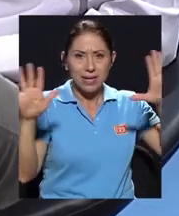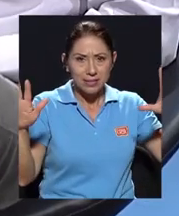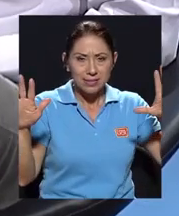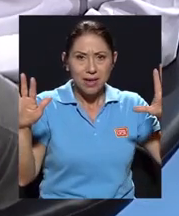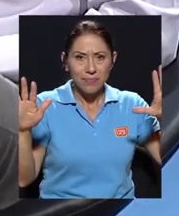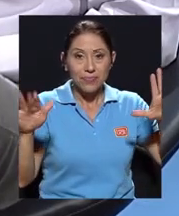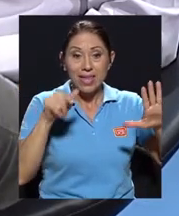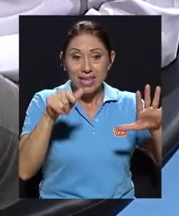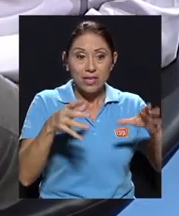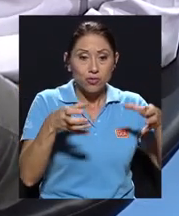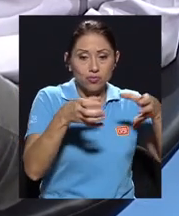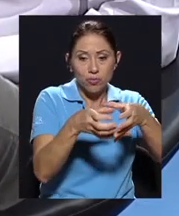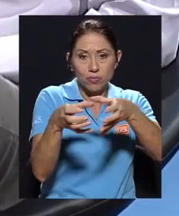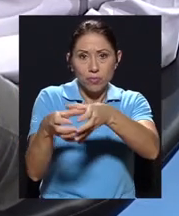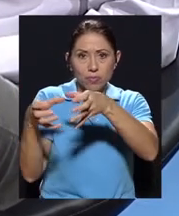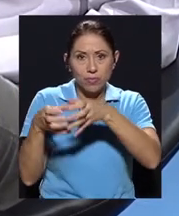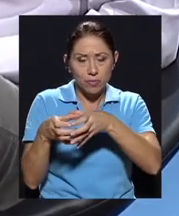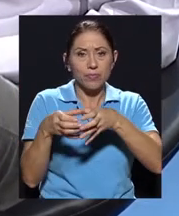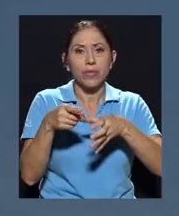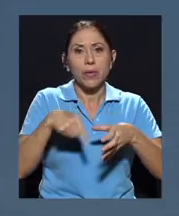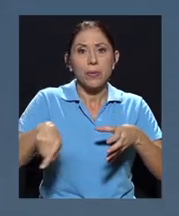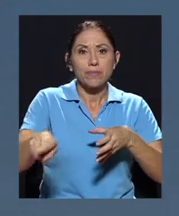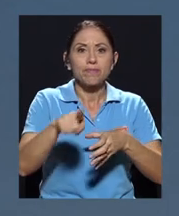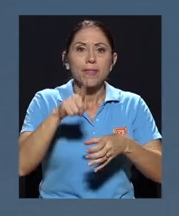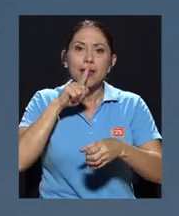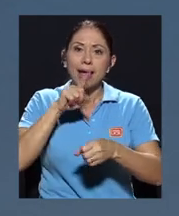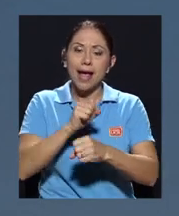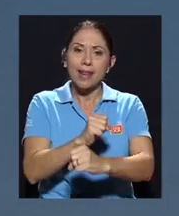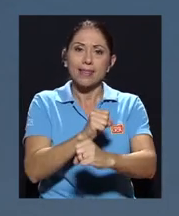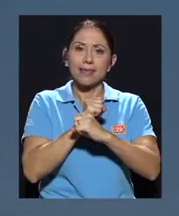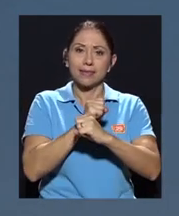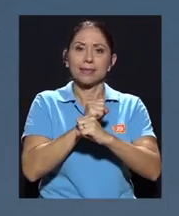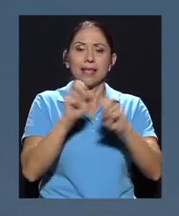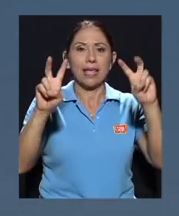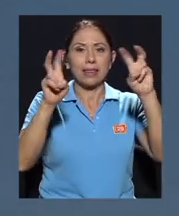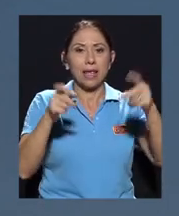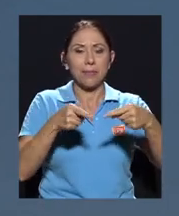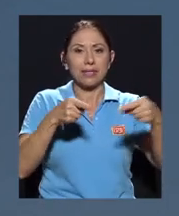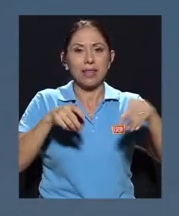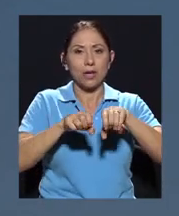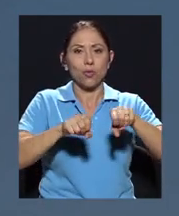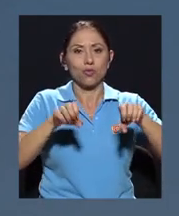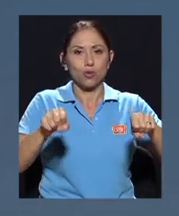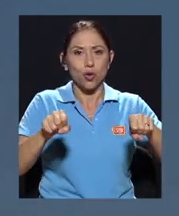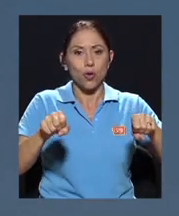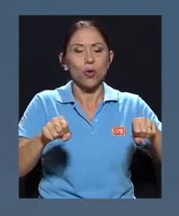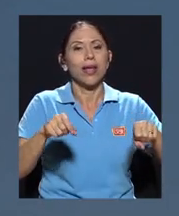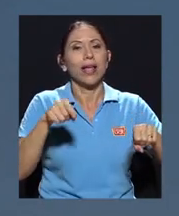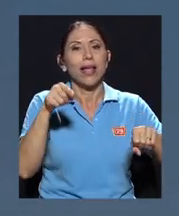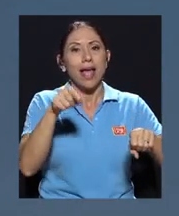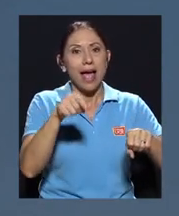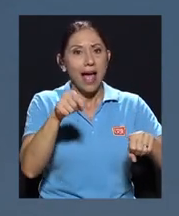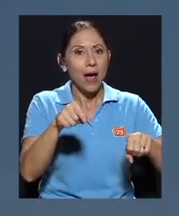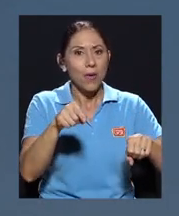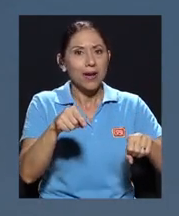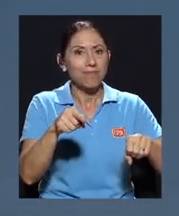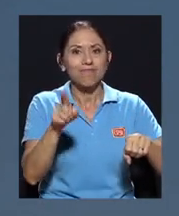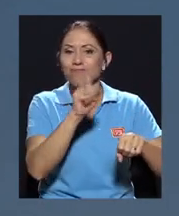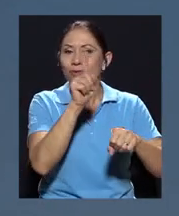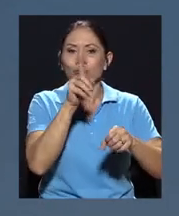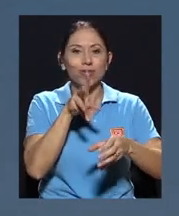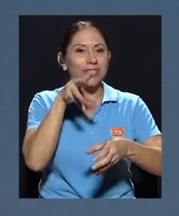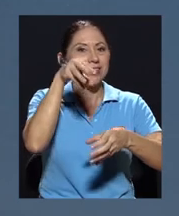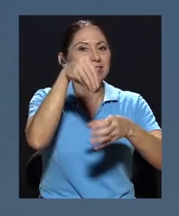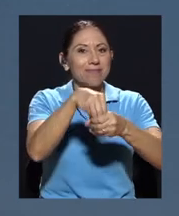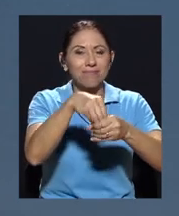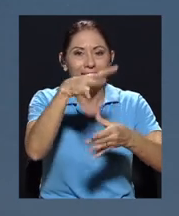estos movimientos de algún modo garanticen que los temas de anticorrupción los encontremos menos en el menú de la agenda